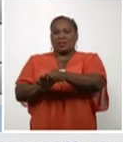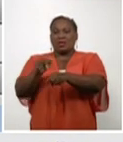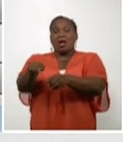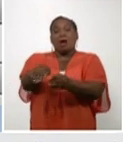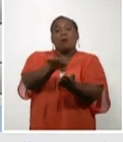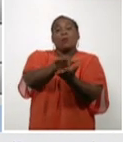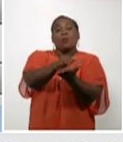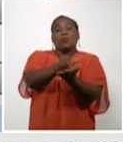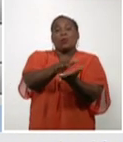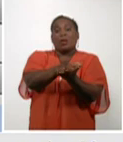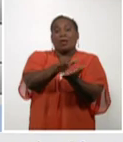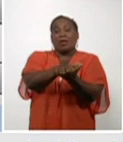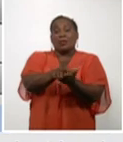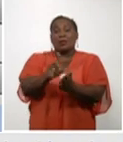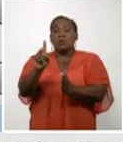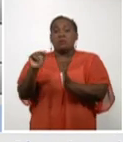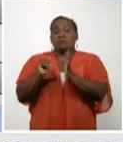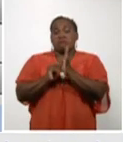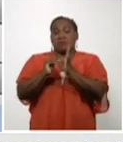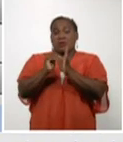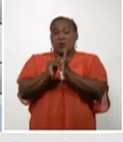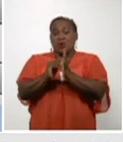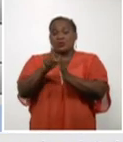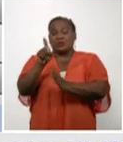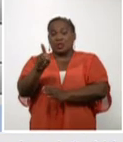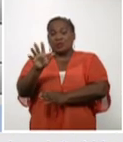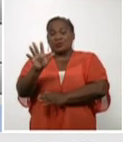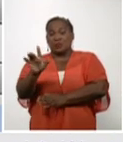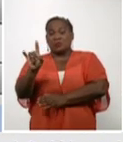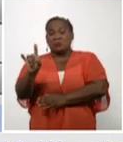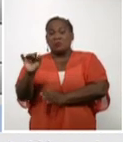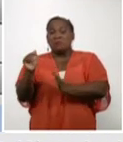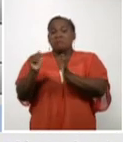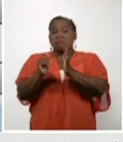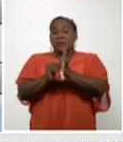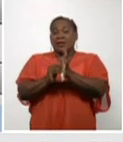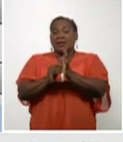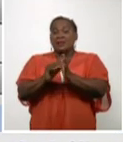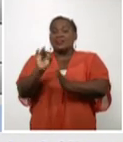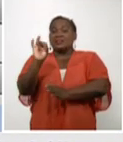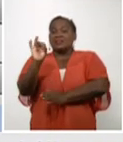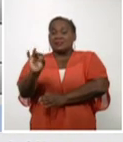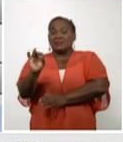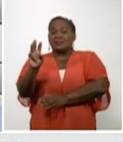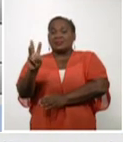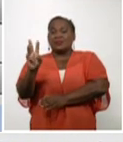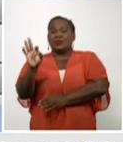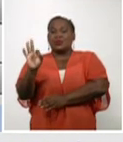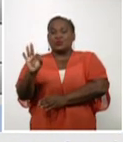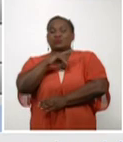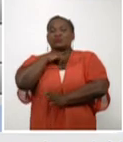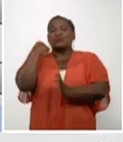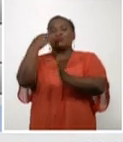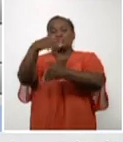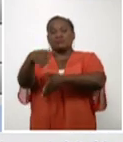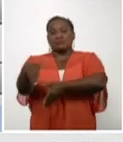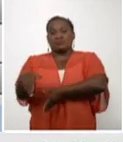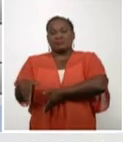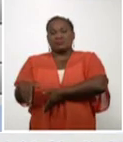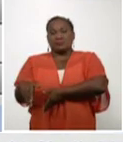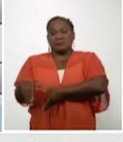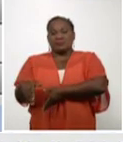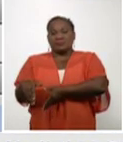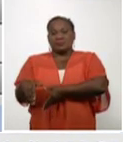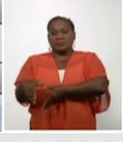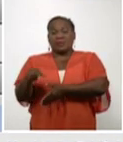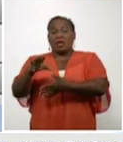de 1.159.738 fallecidos en la